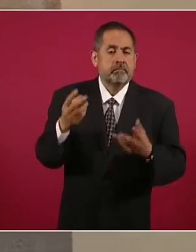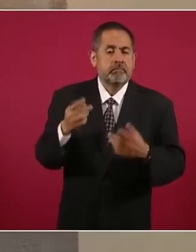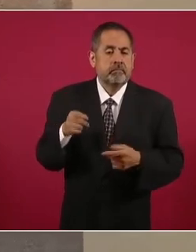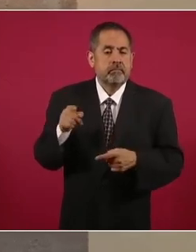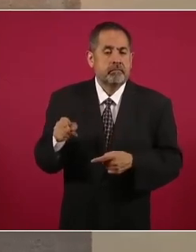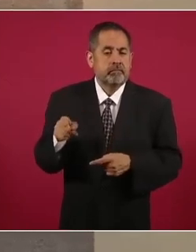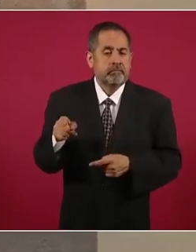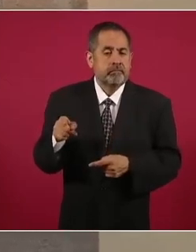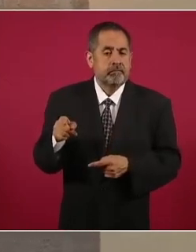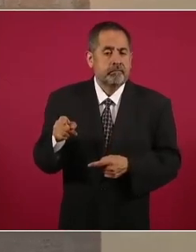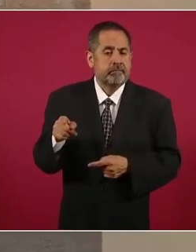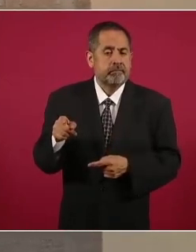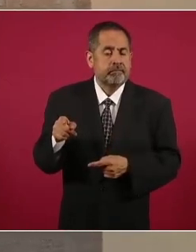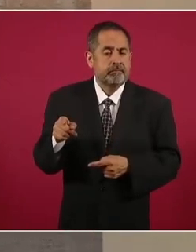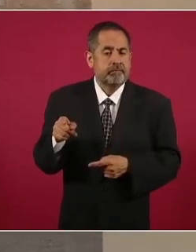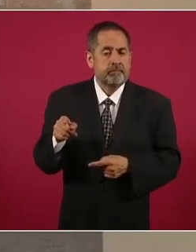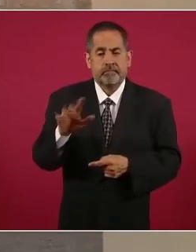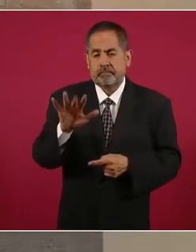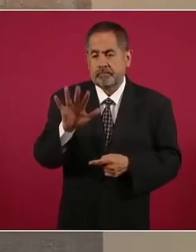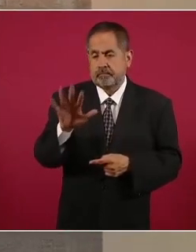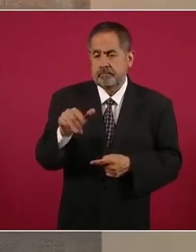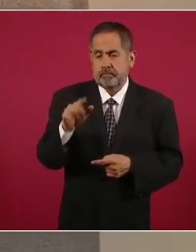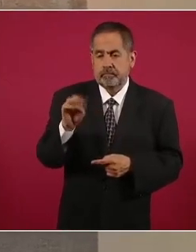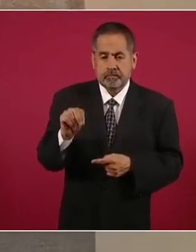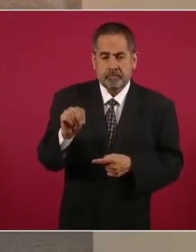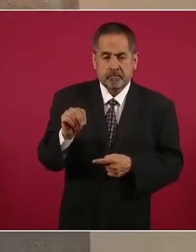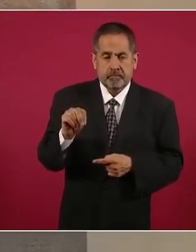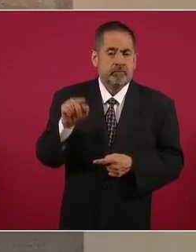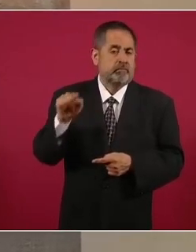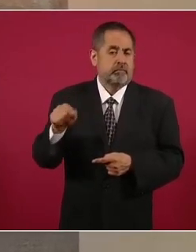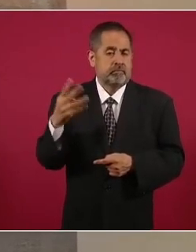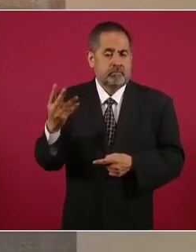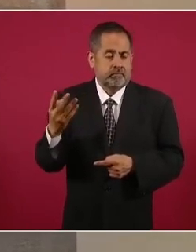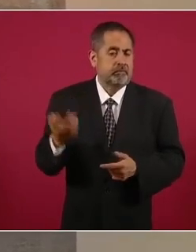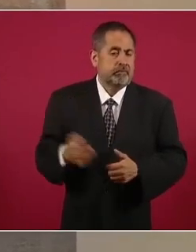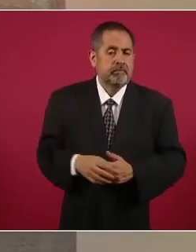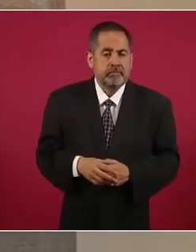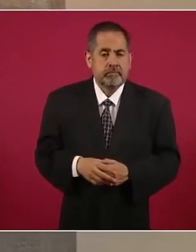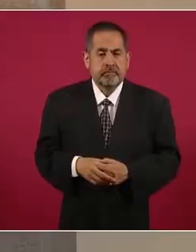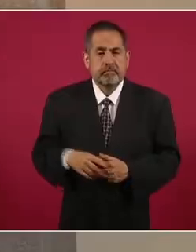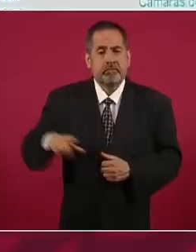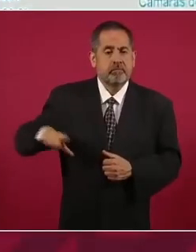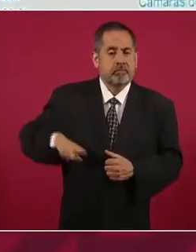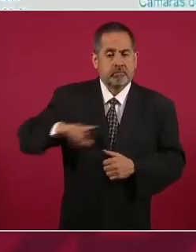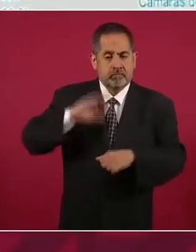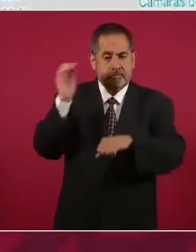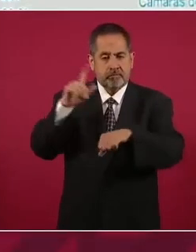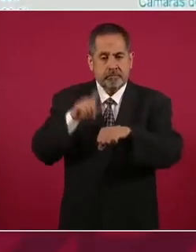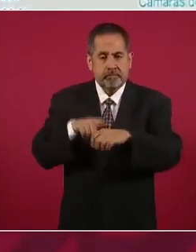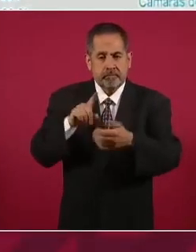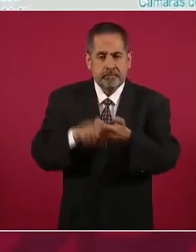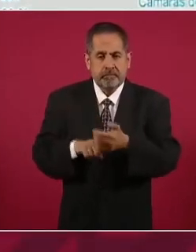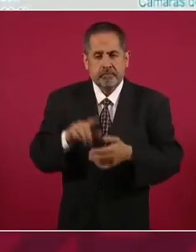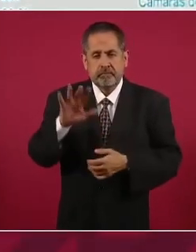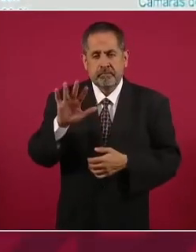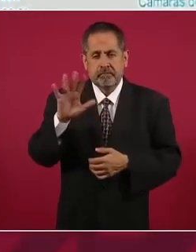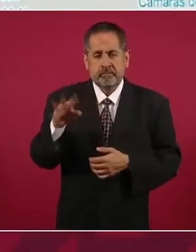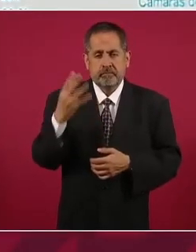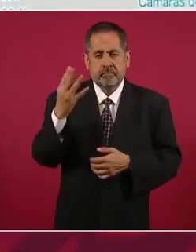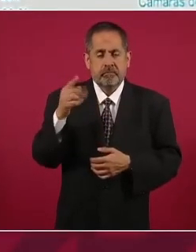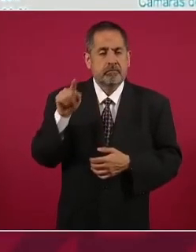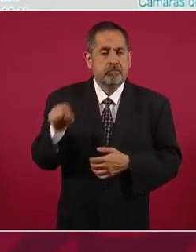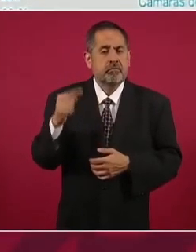ONG, 59.4, Gobierno Federal, 54